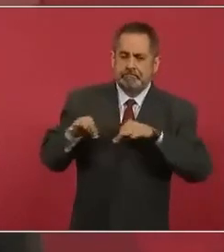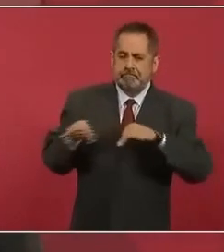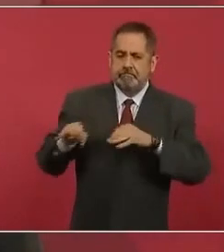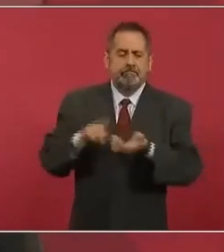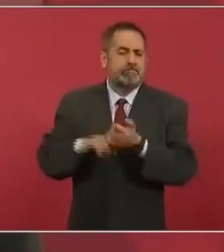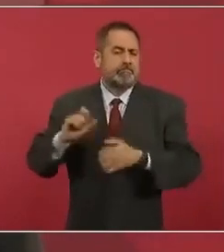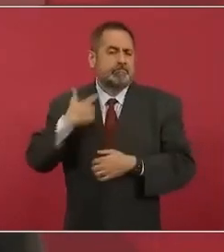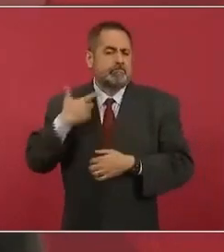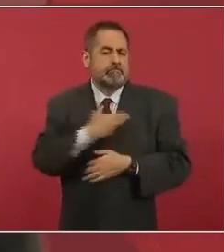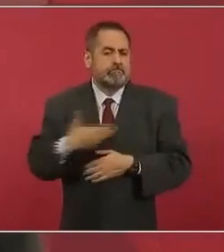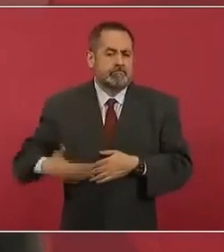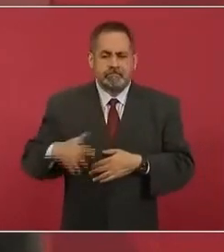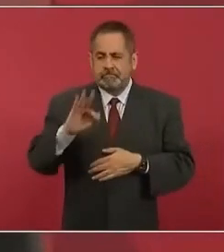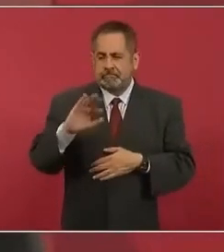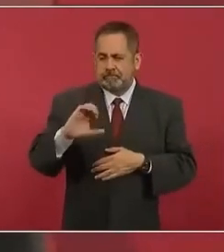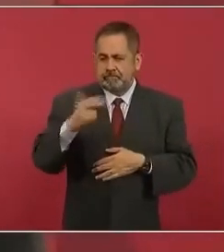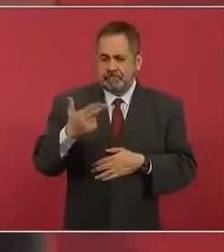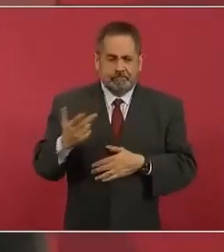Calderón.